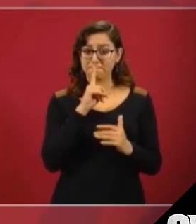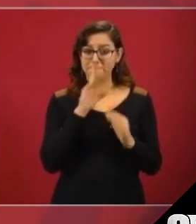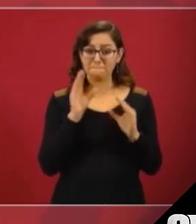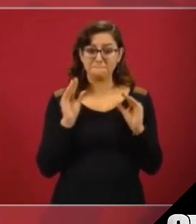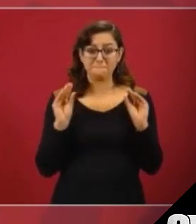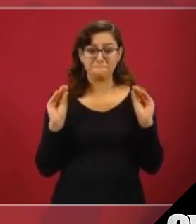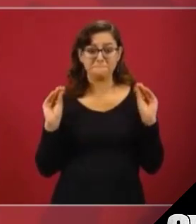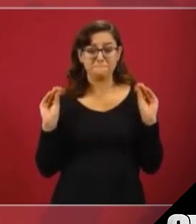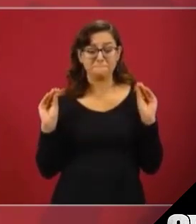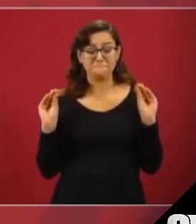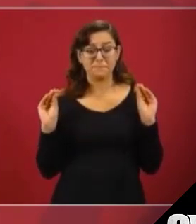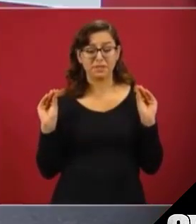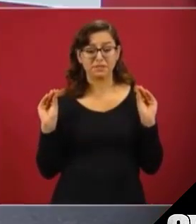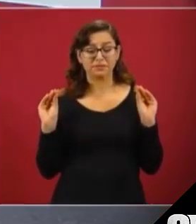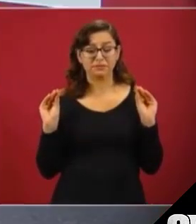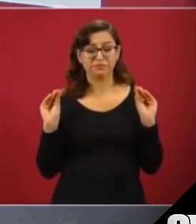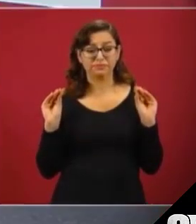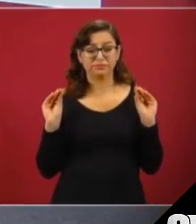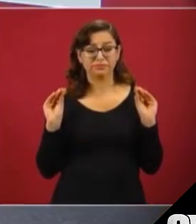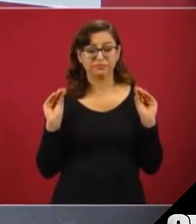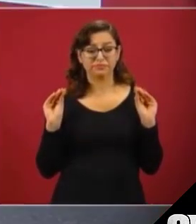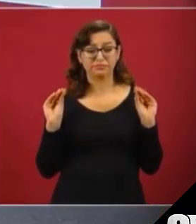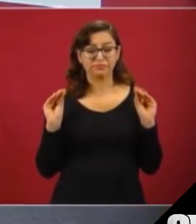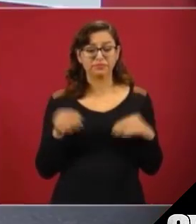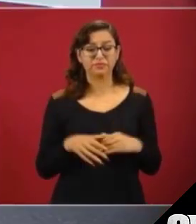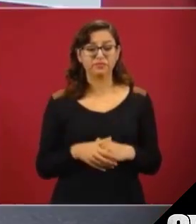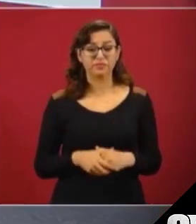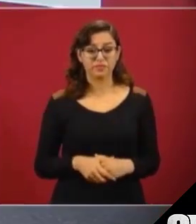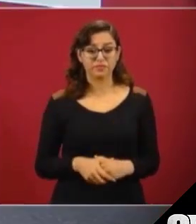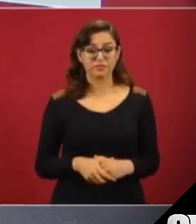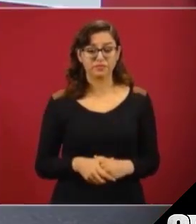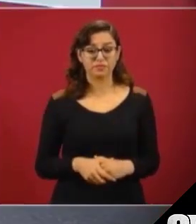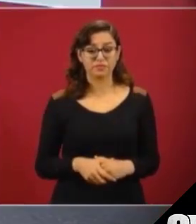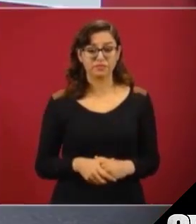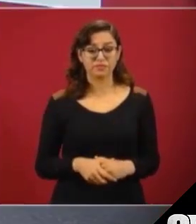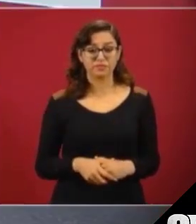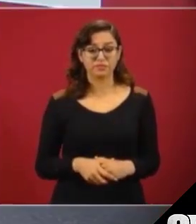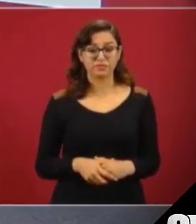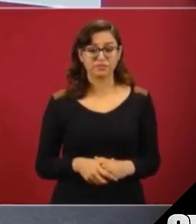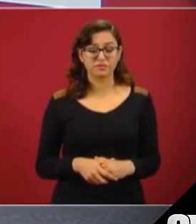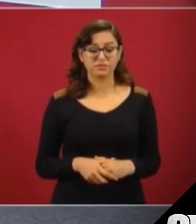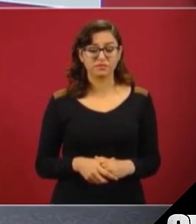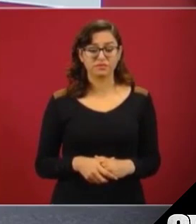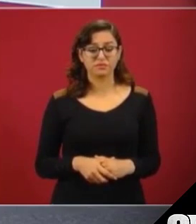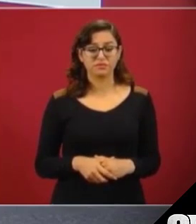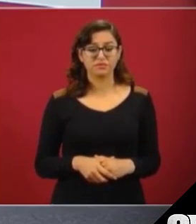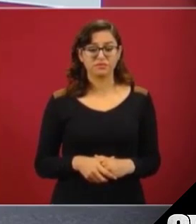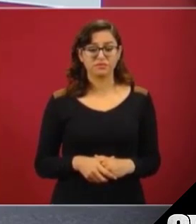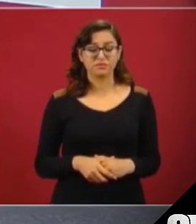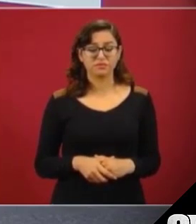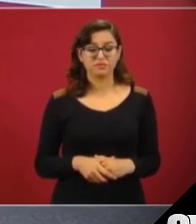y luego